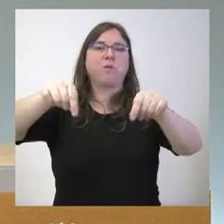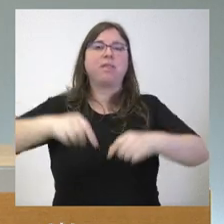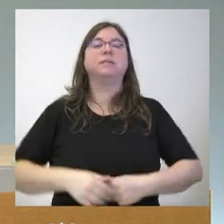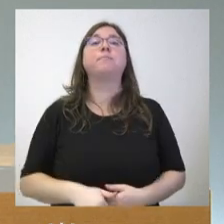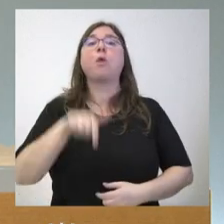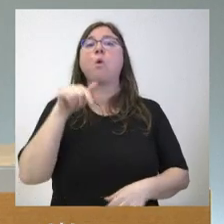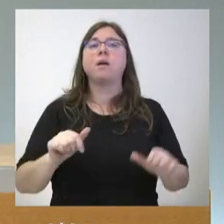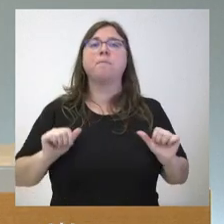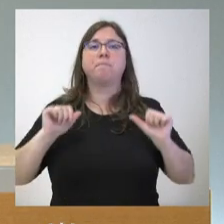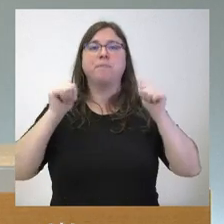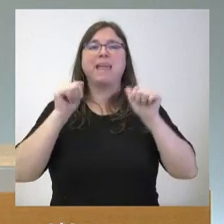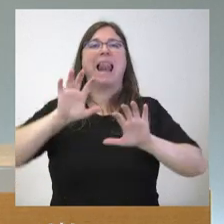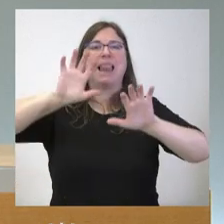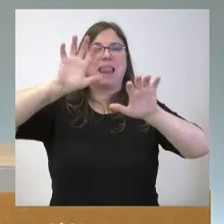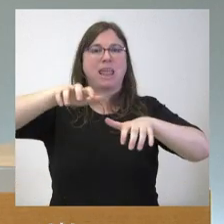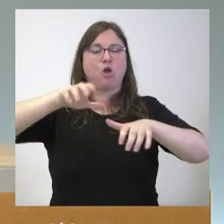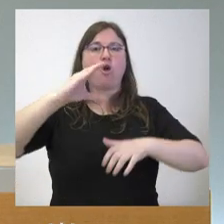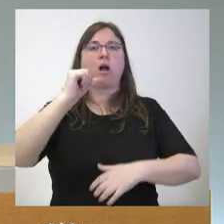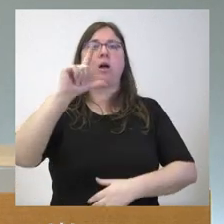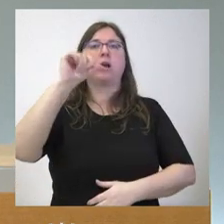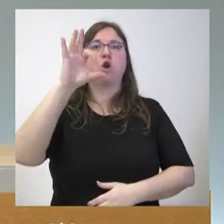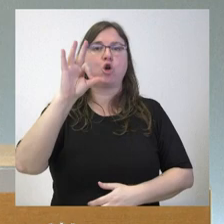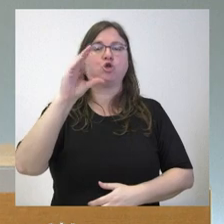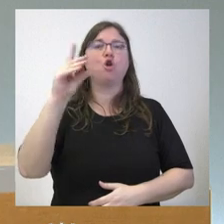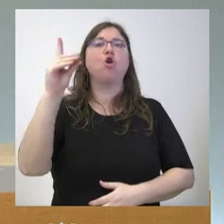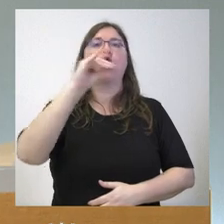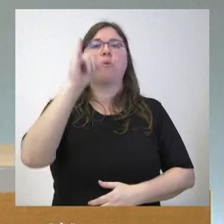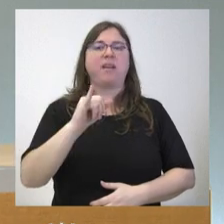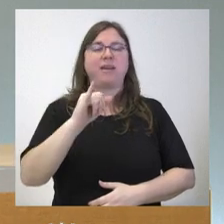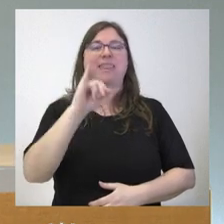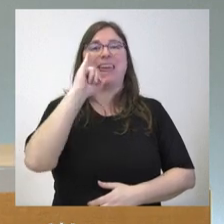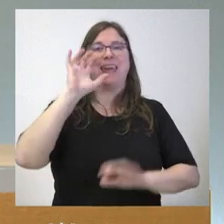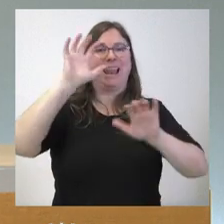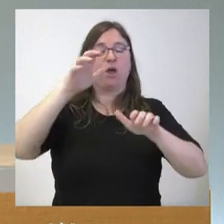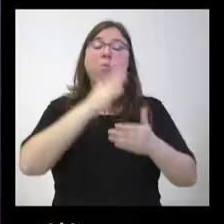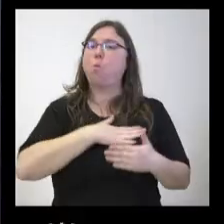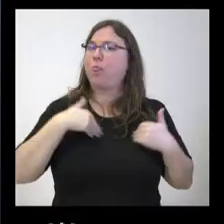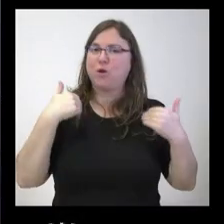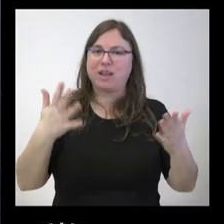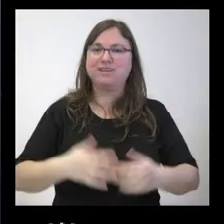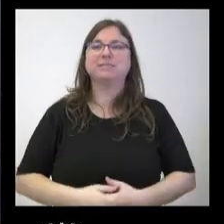iniciar en León con Carlos Domínguez de Ileón cuando quieras Carlos adelante buenos días